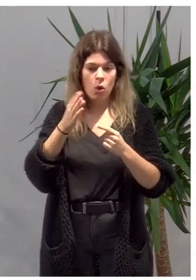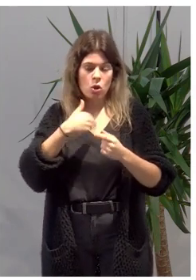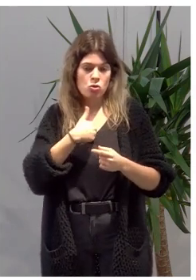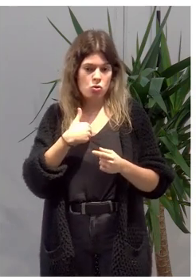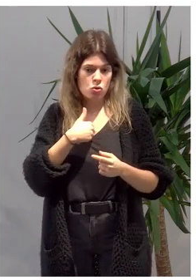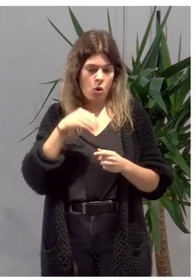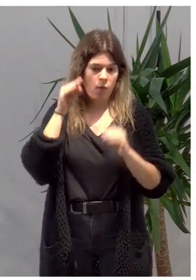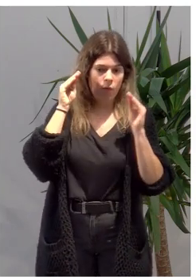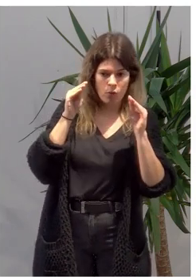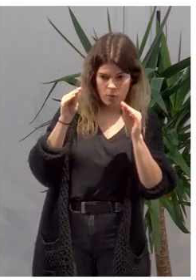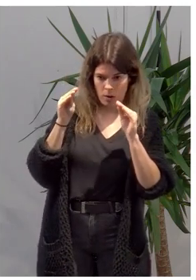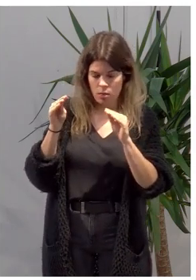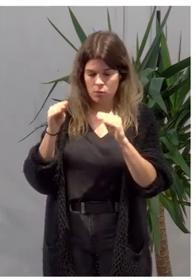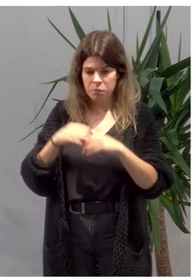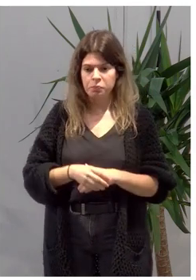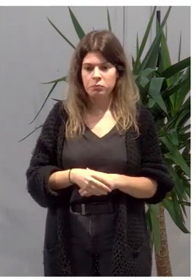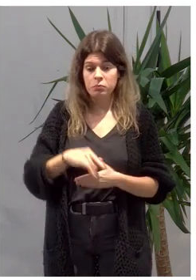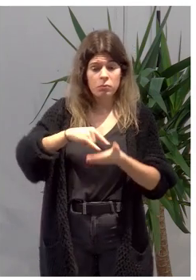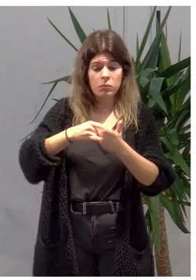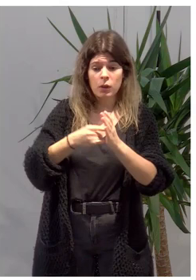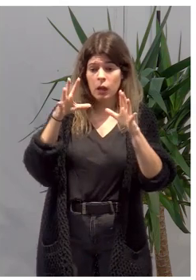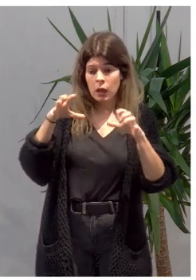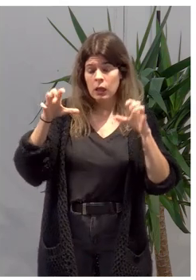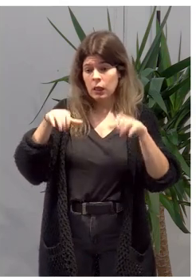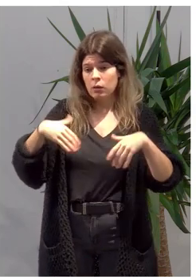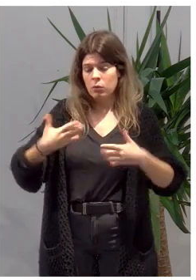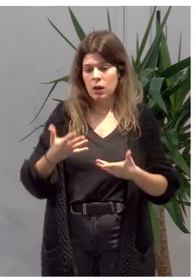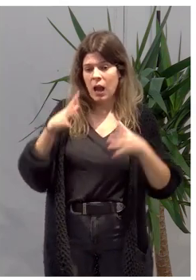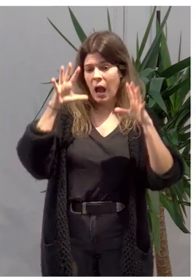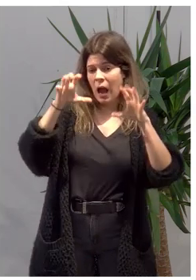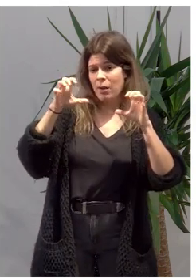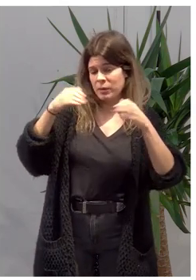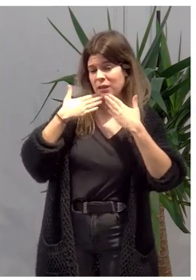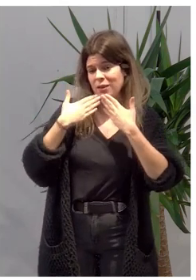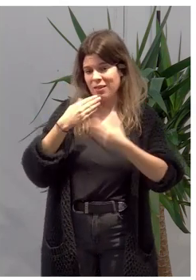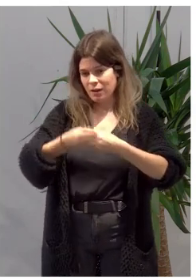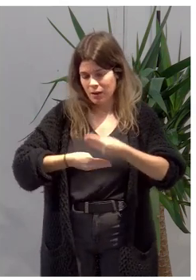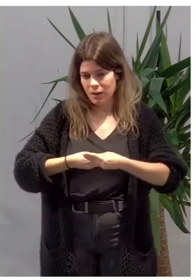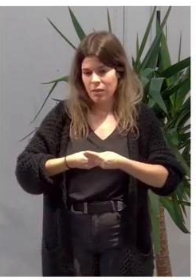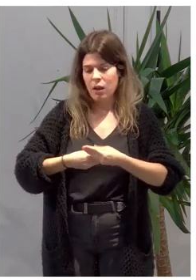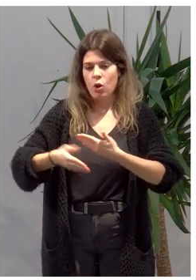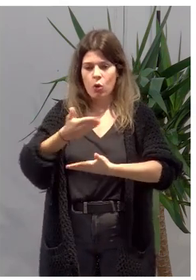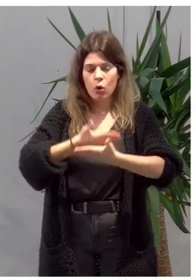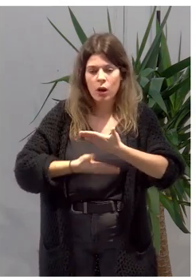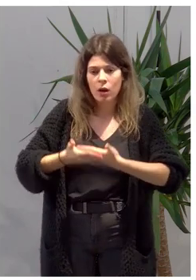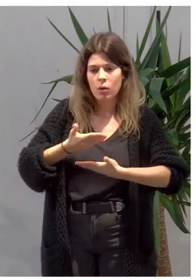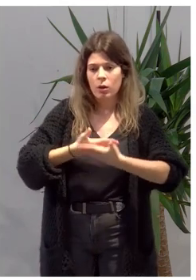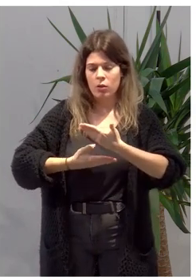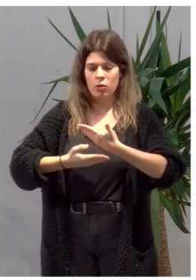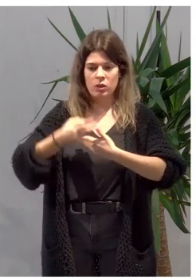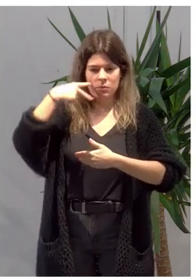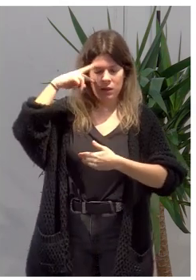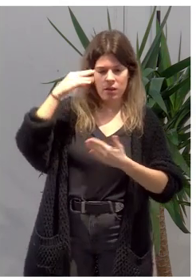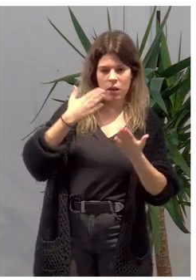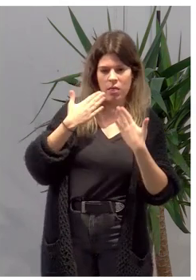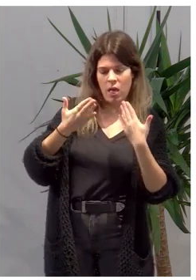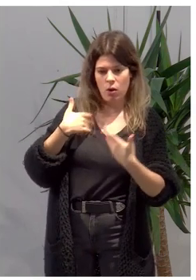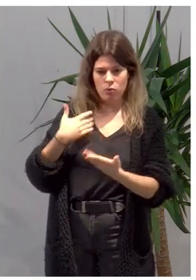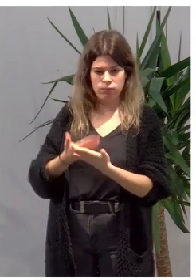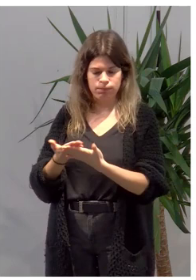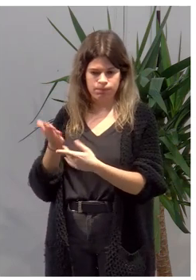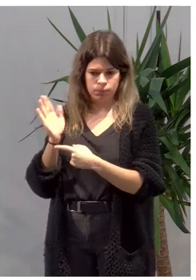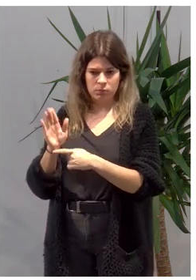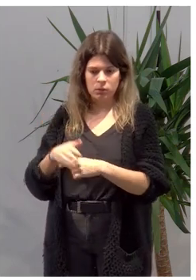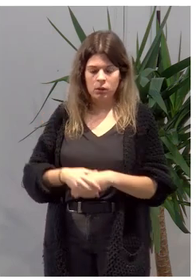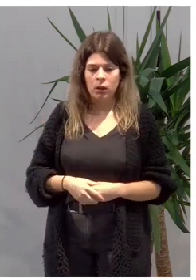formadora. Y el método de aprendizaje es el de aprender haciendo en colaboración y reflejando las experiencias del diálogo. Como os